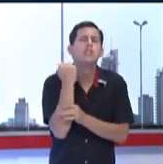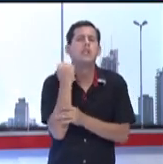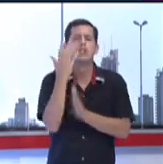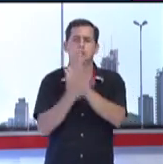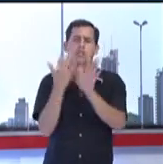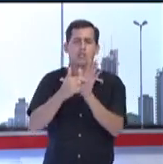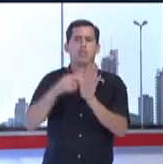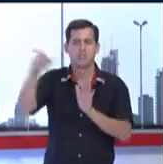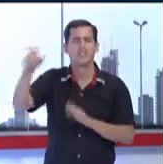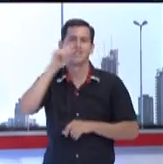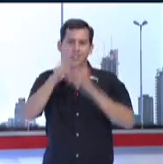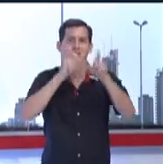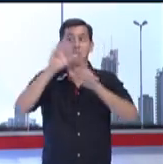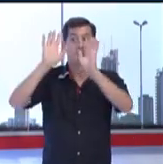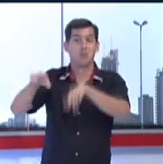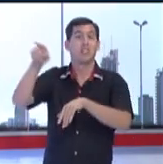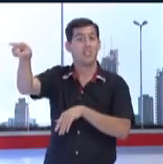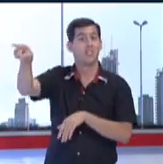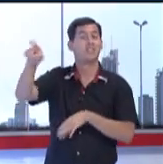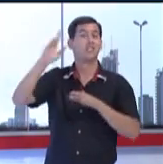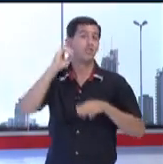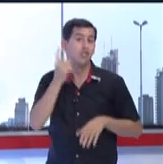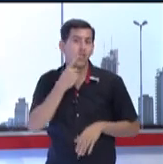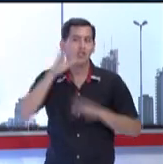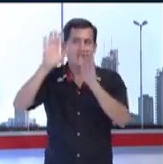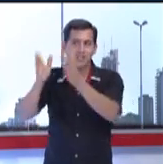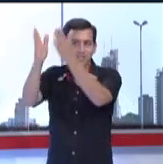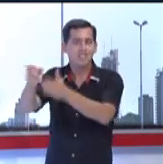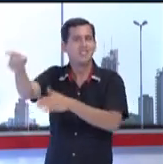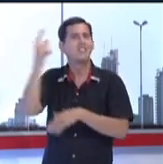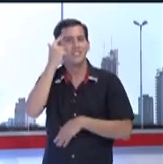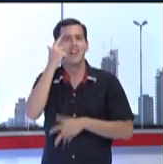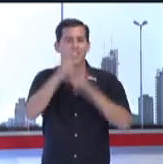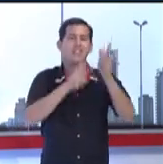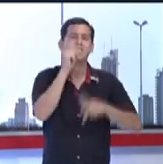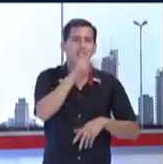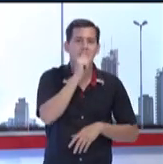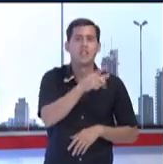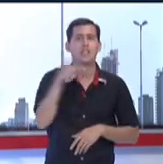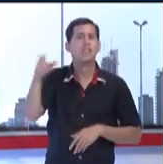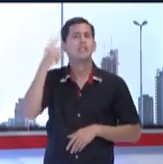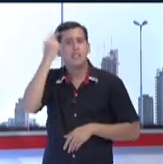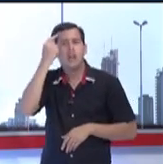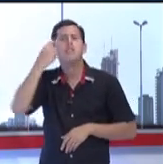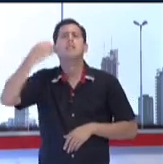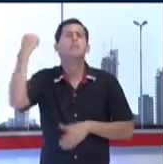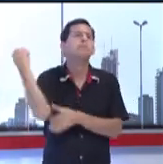explicarnos y pueden hacernos ver la necesidad de adquirir